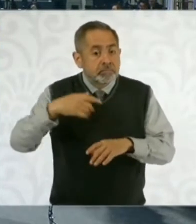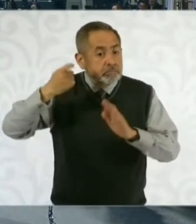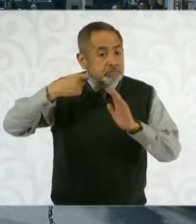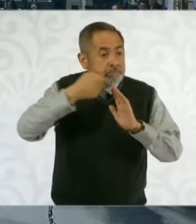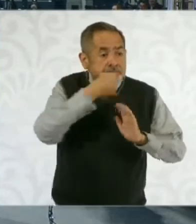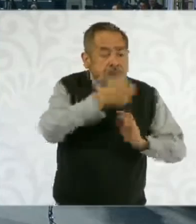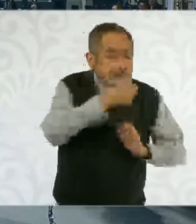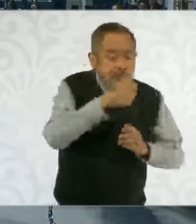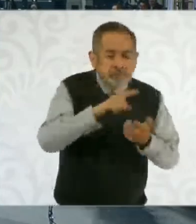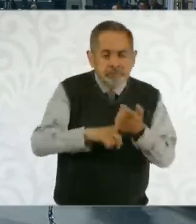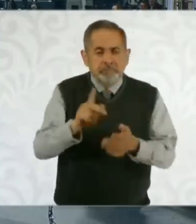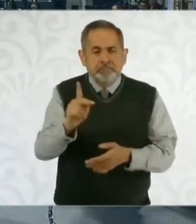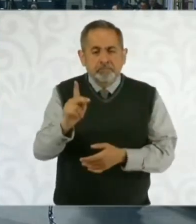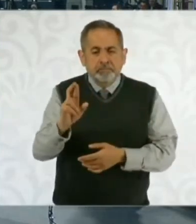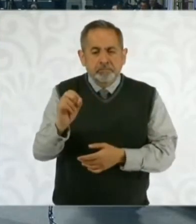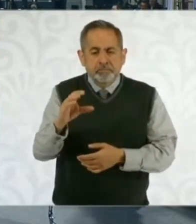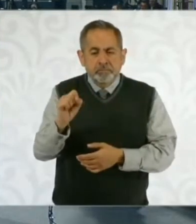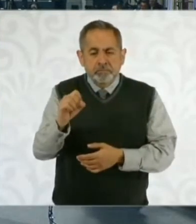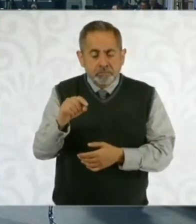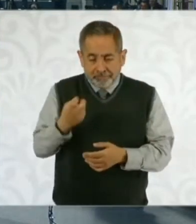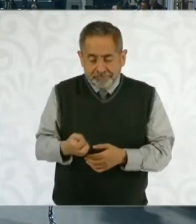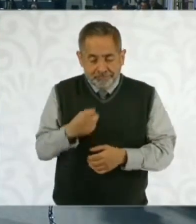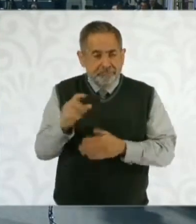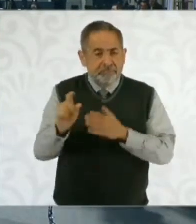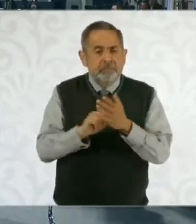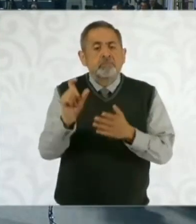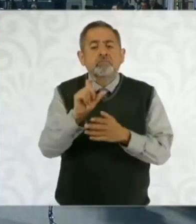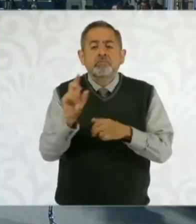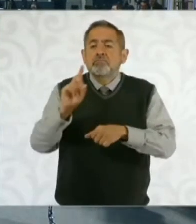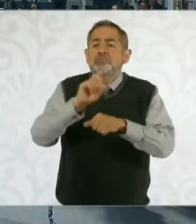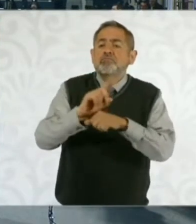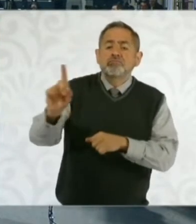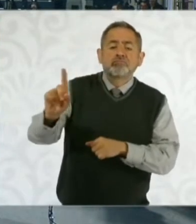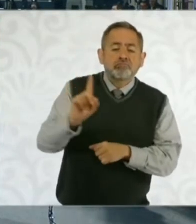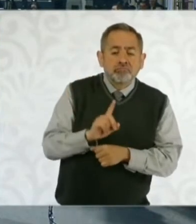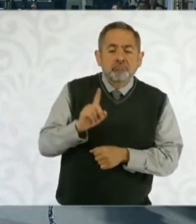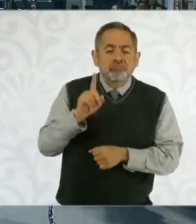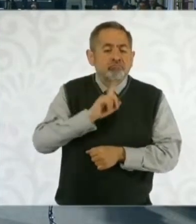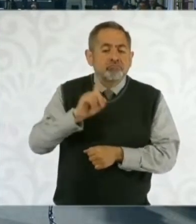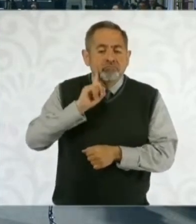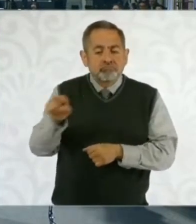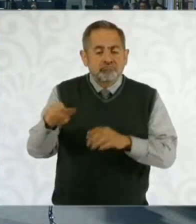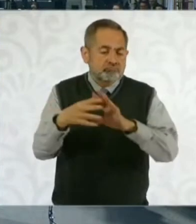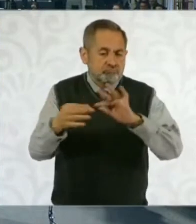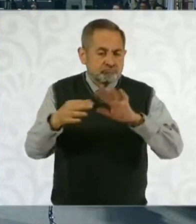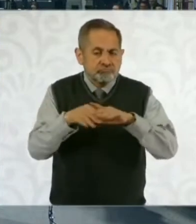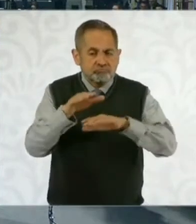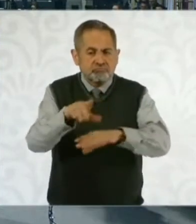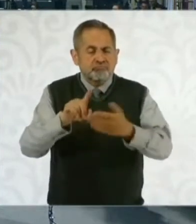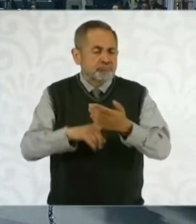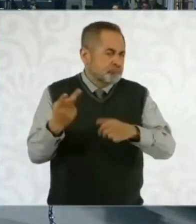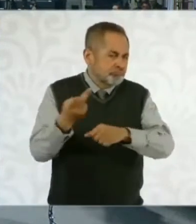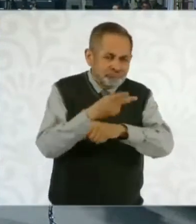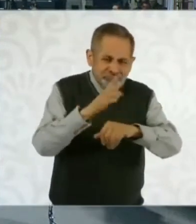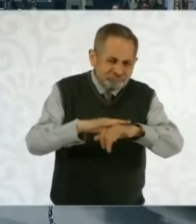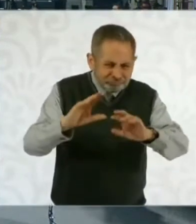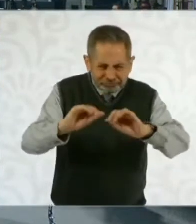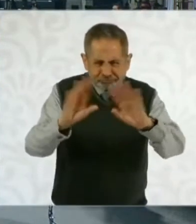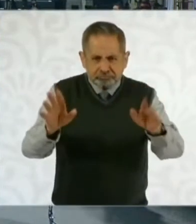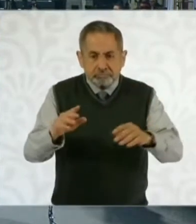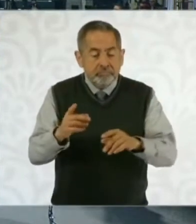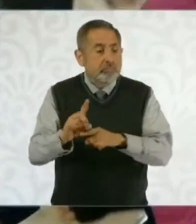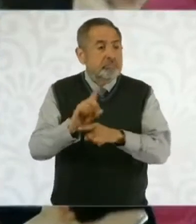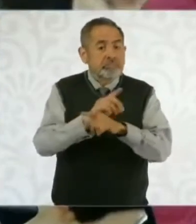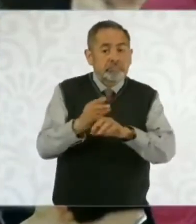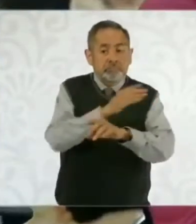publicado por proceso en la edición de este mes, saber cuándo viene la funcionaria para hablar de este asunto, sobre todo porque sabemos que desde junio